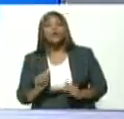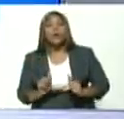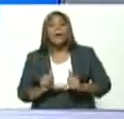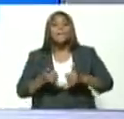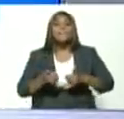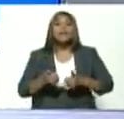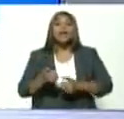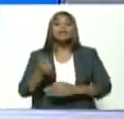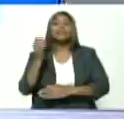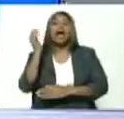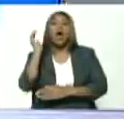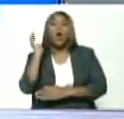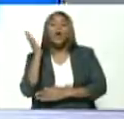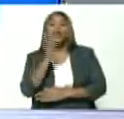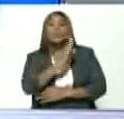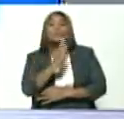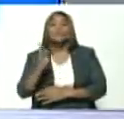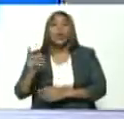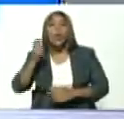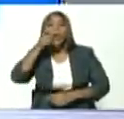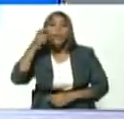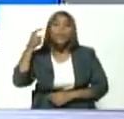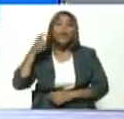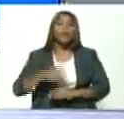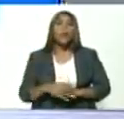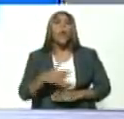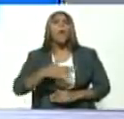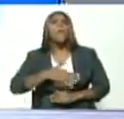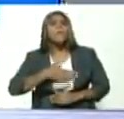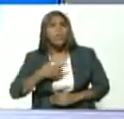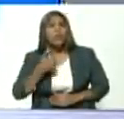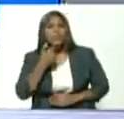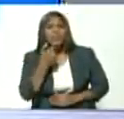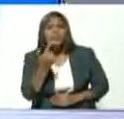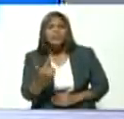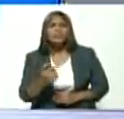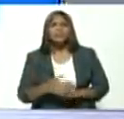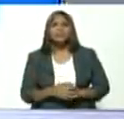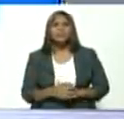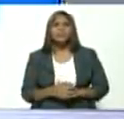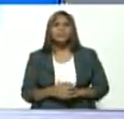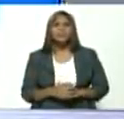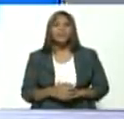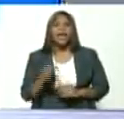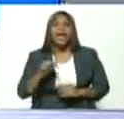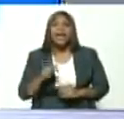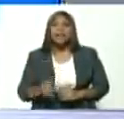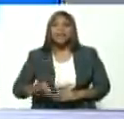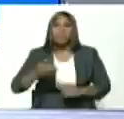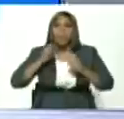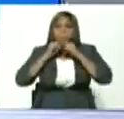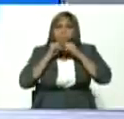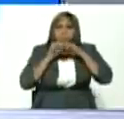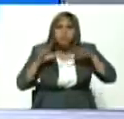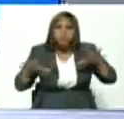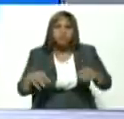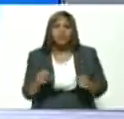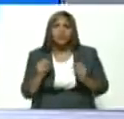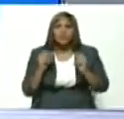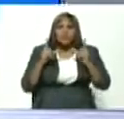bicentenarios de los pueblos y puedo decir que ha sido un boom maravilloso